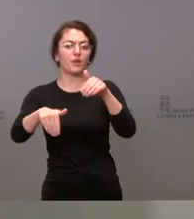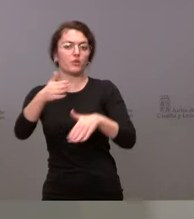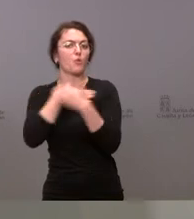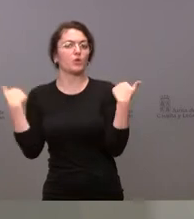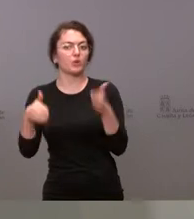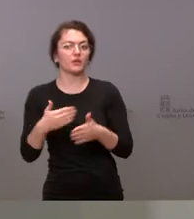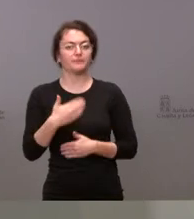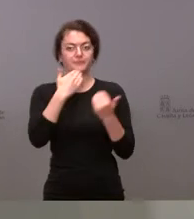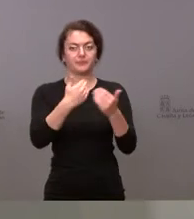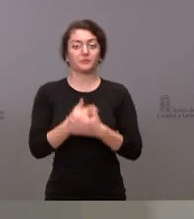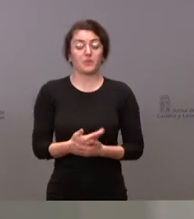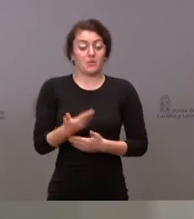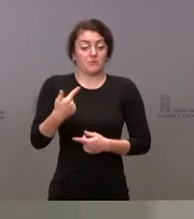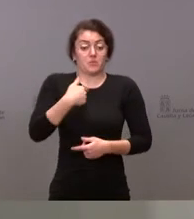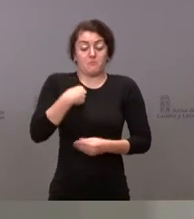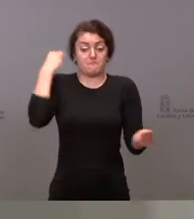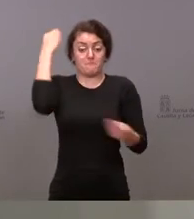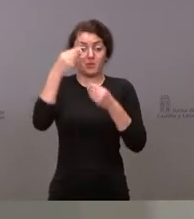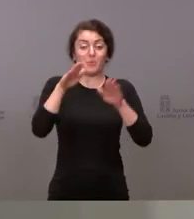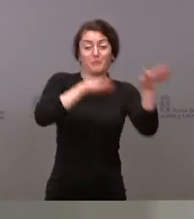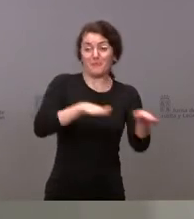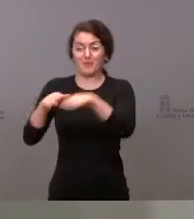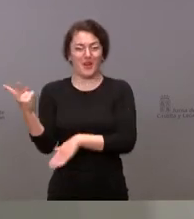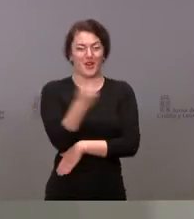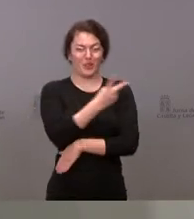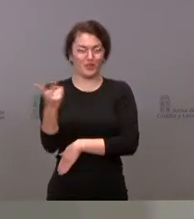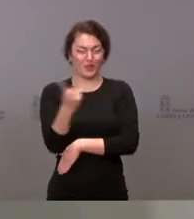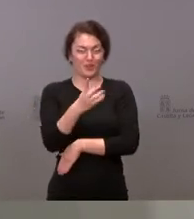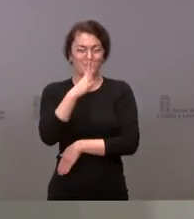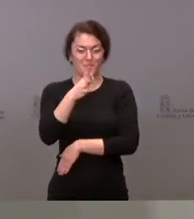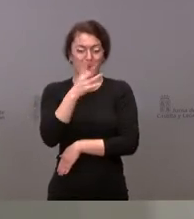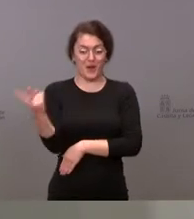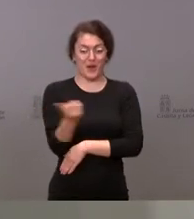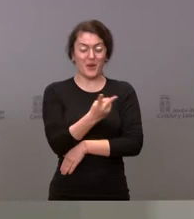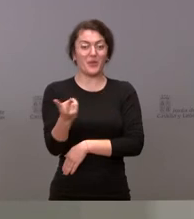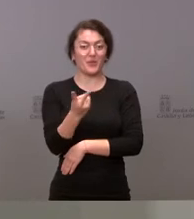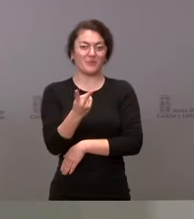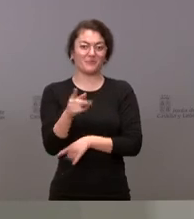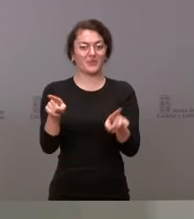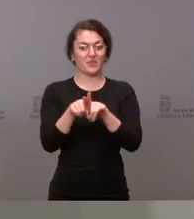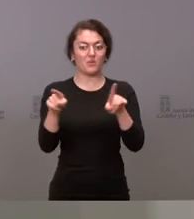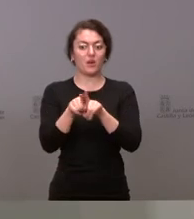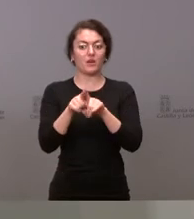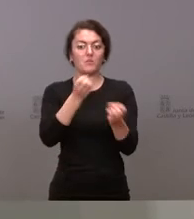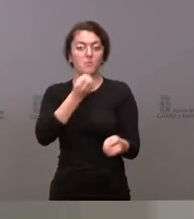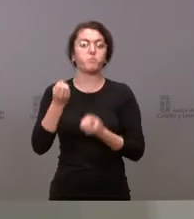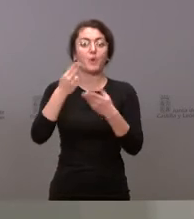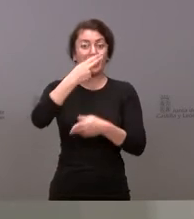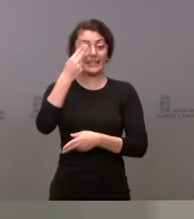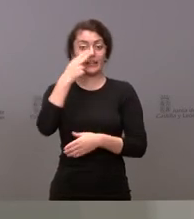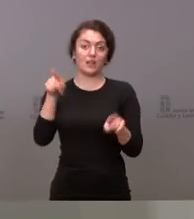Bien, yo creo que estoy de la parte de los dos porque ambos han manifestado su interés en la estabilidad.